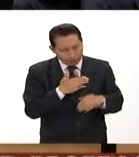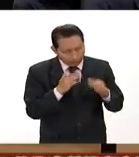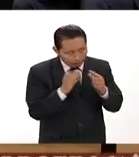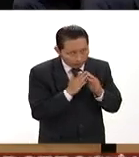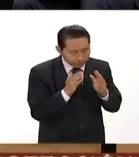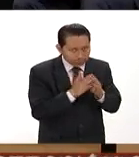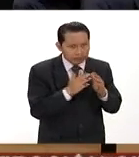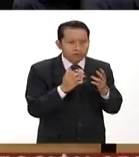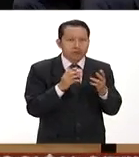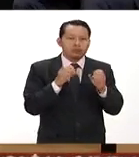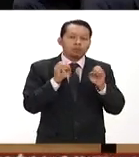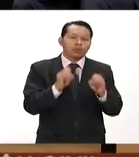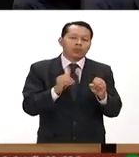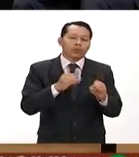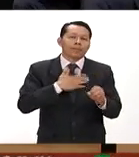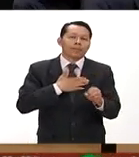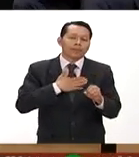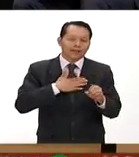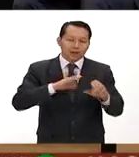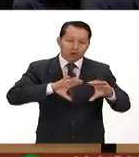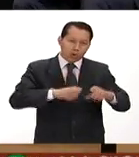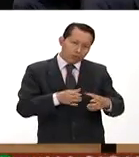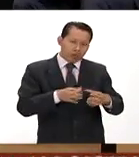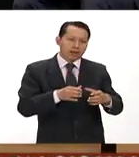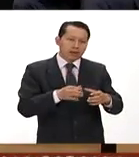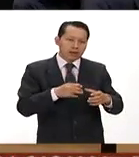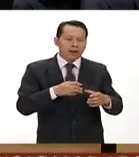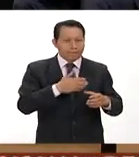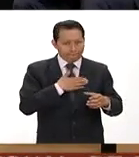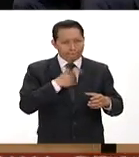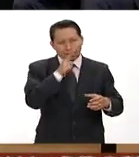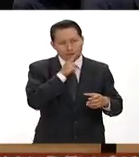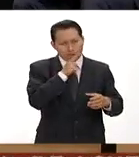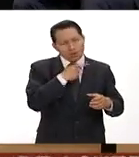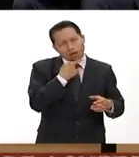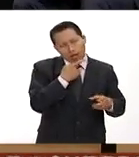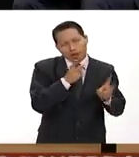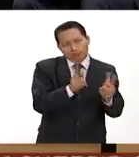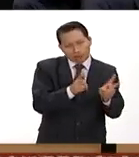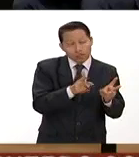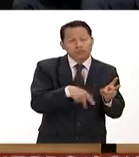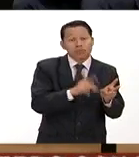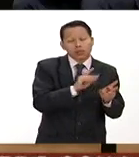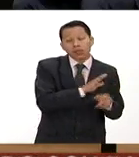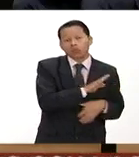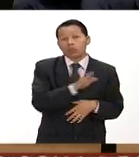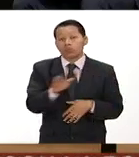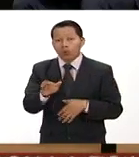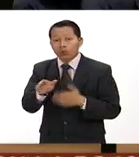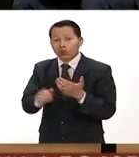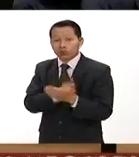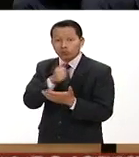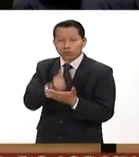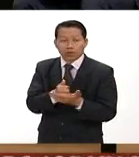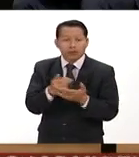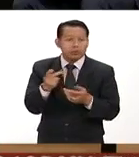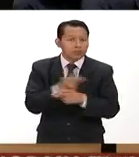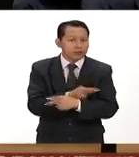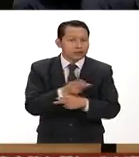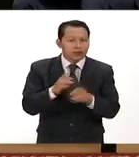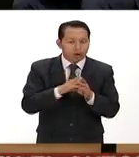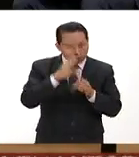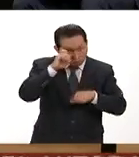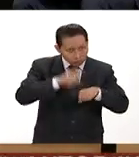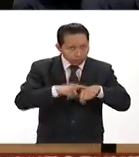estoy en mi comunidad hablo mi lengua eso está muy bien pero cuando llego a una ciudad soy despojado